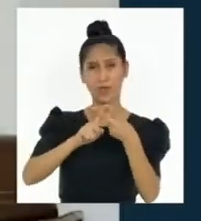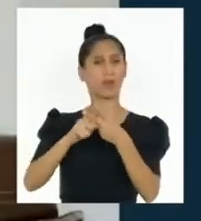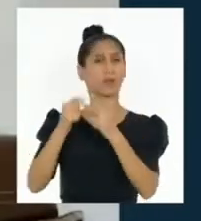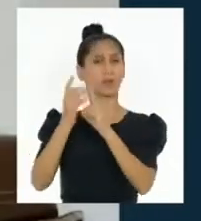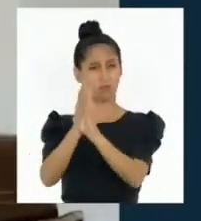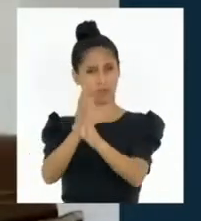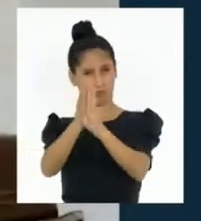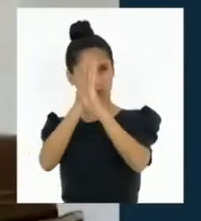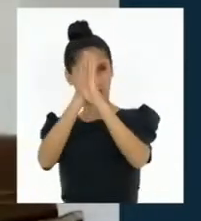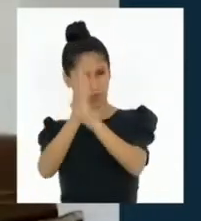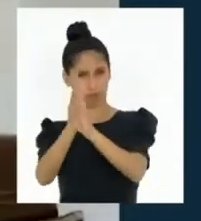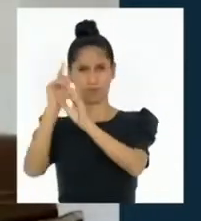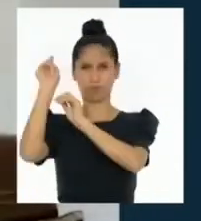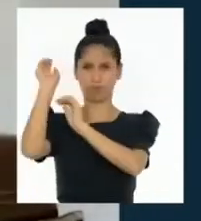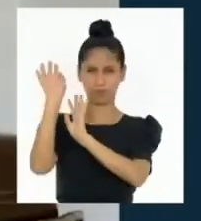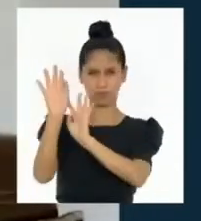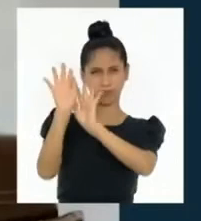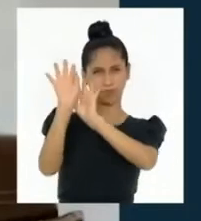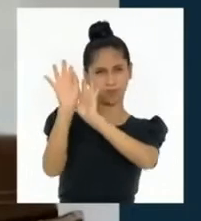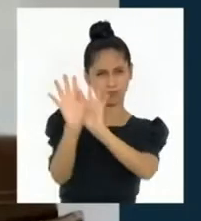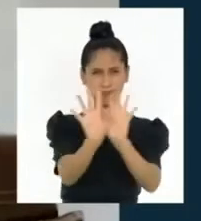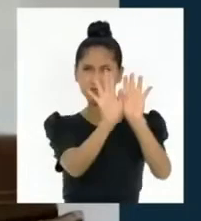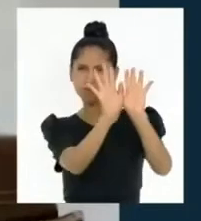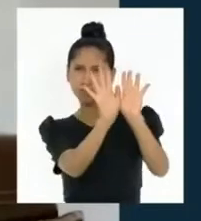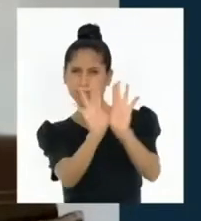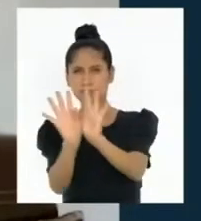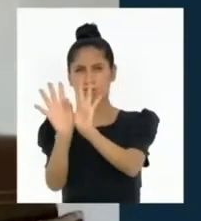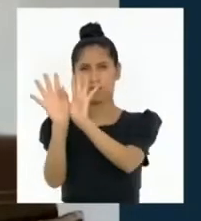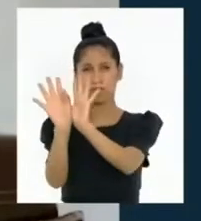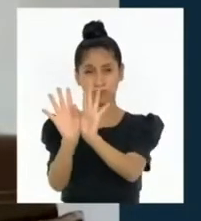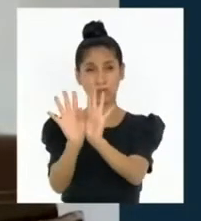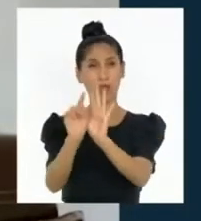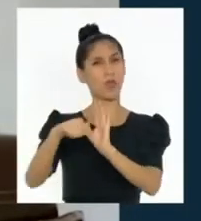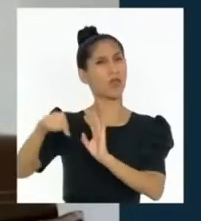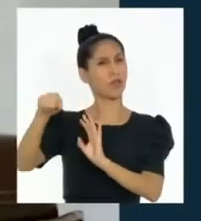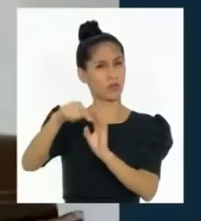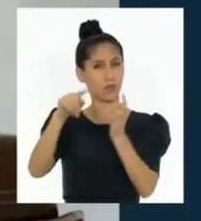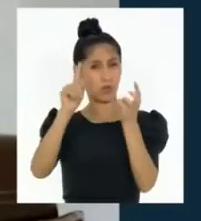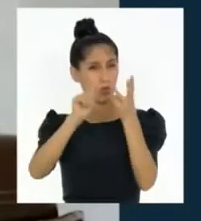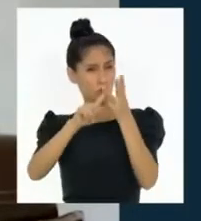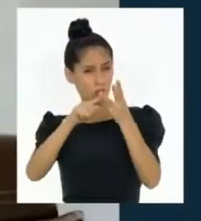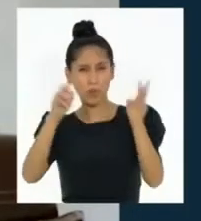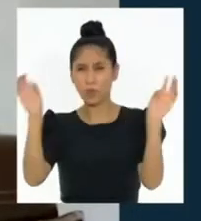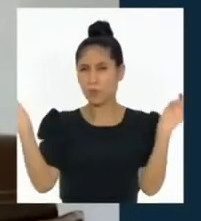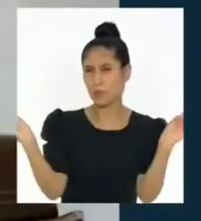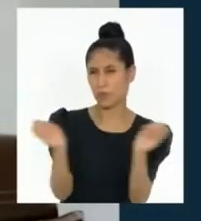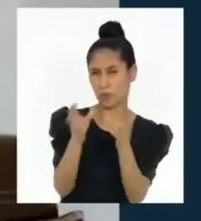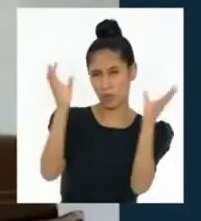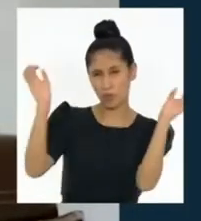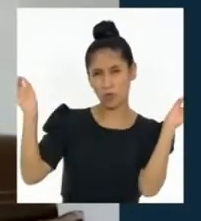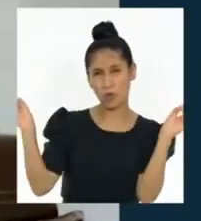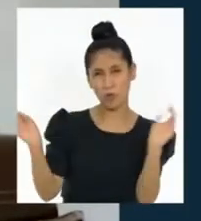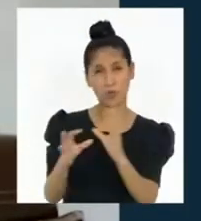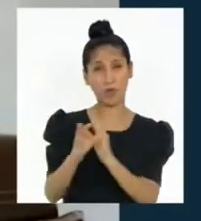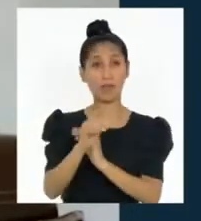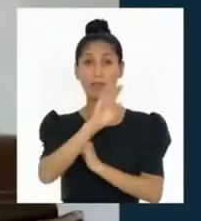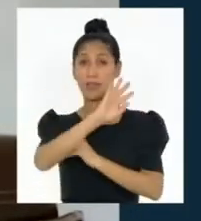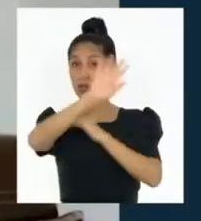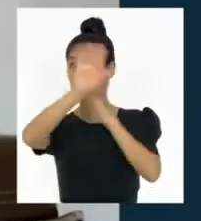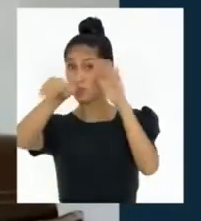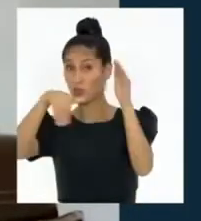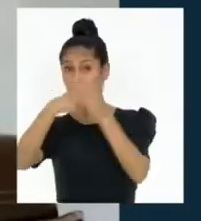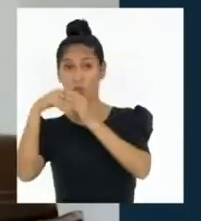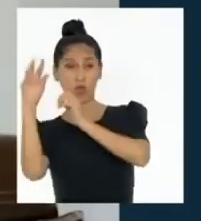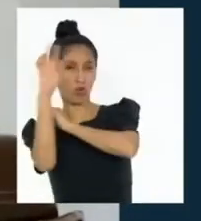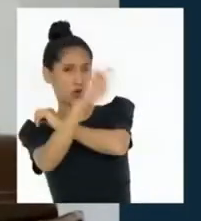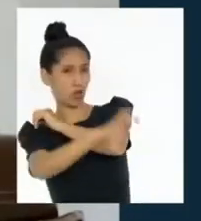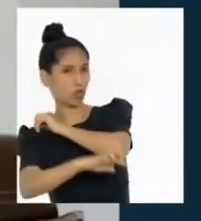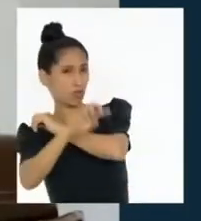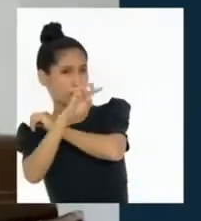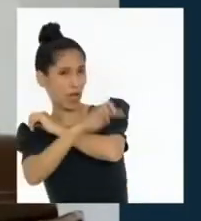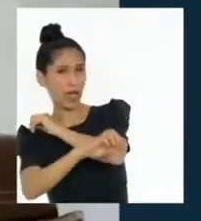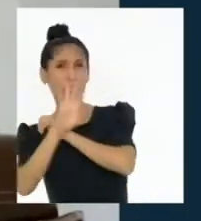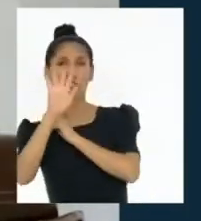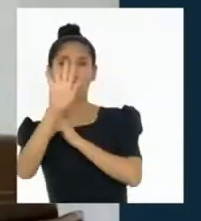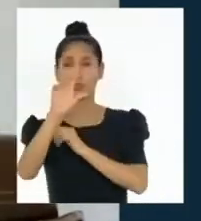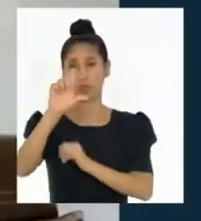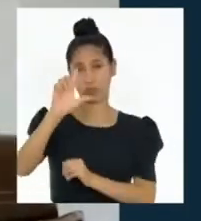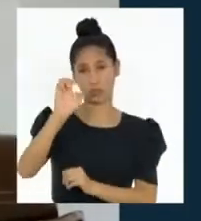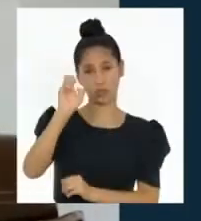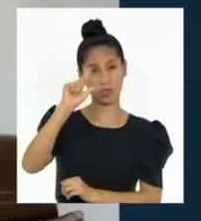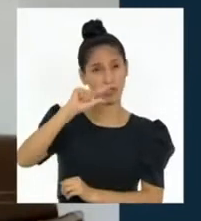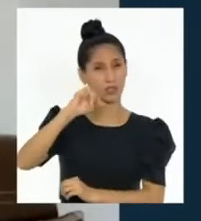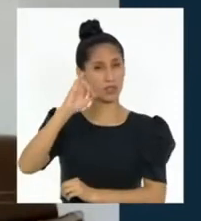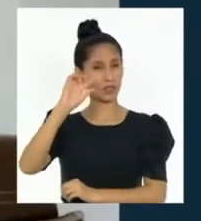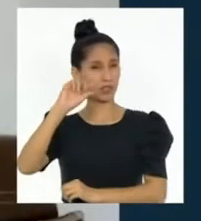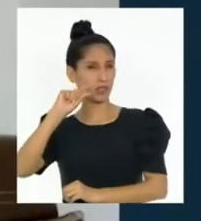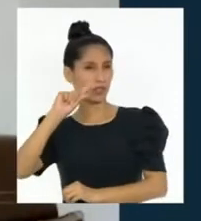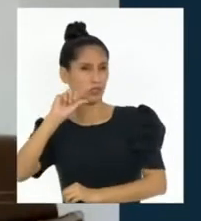cumplimiento de sus objetivos. También es promover las legislaciones de los países miembros y promover relaciones